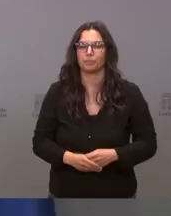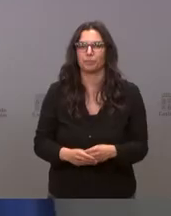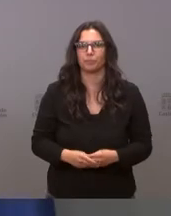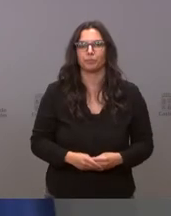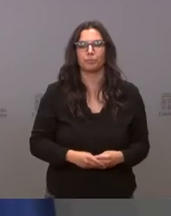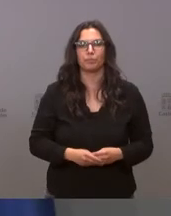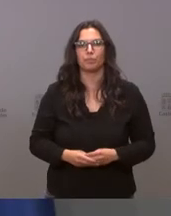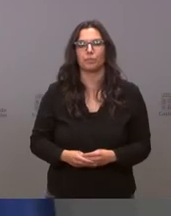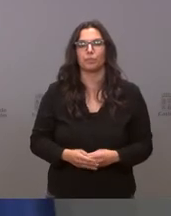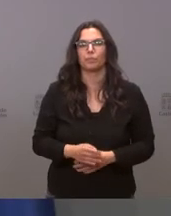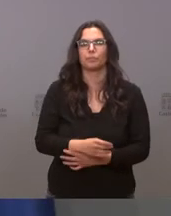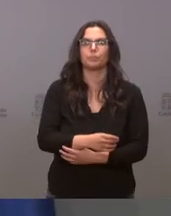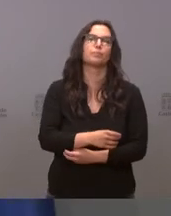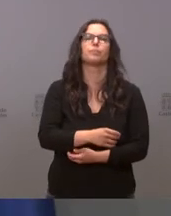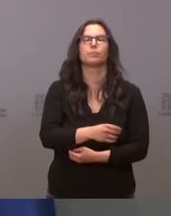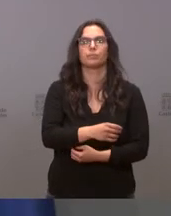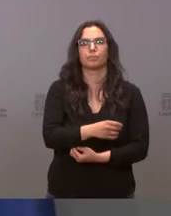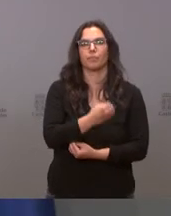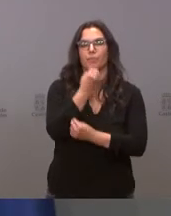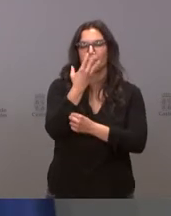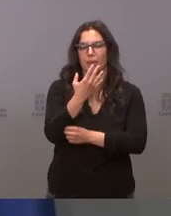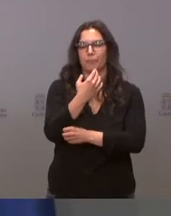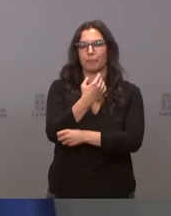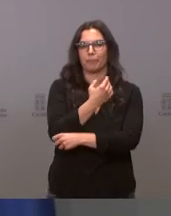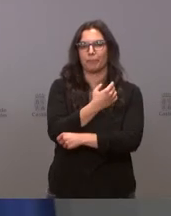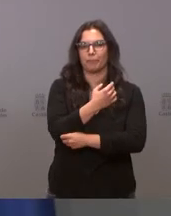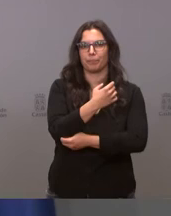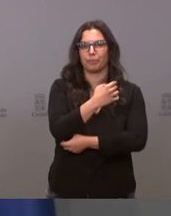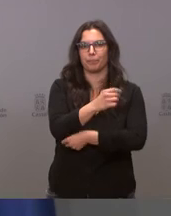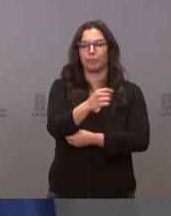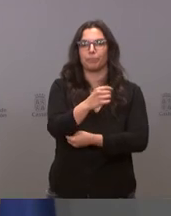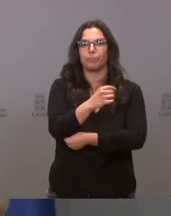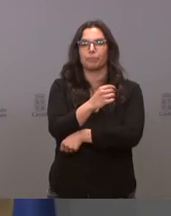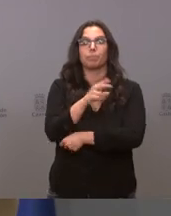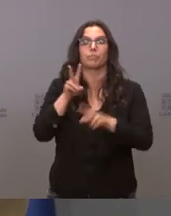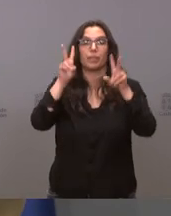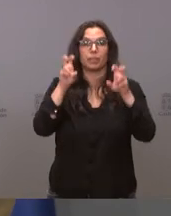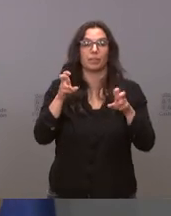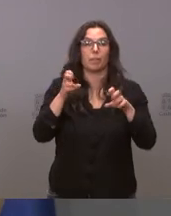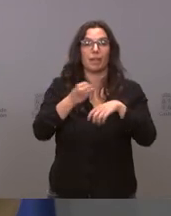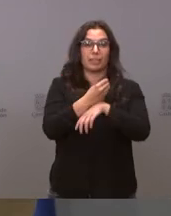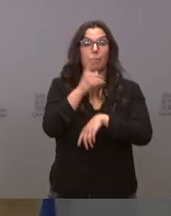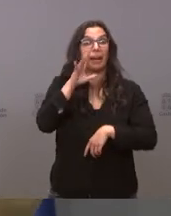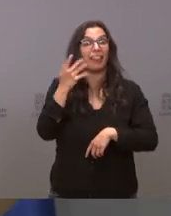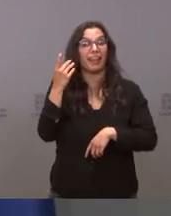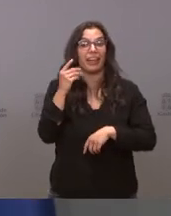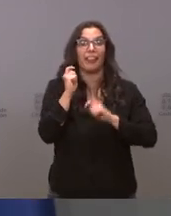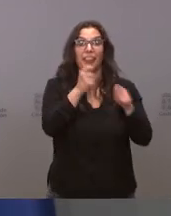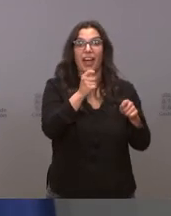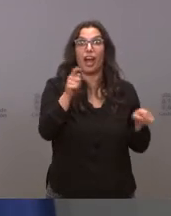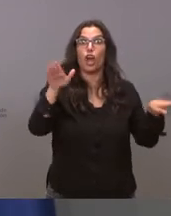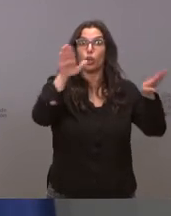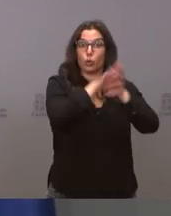bien sobre el tren creo que han puesto un tren nocturno que eso ayuda mucho a